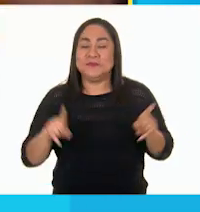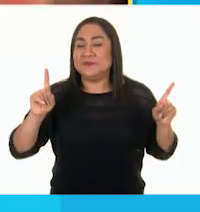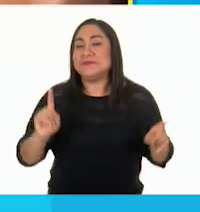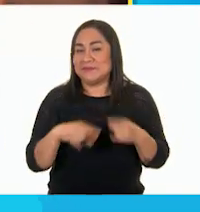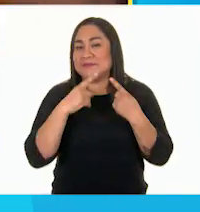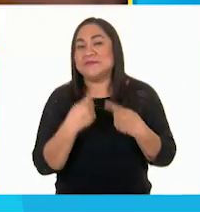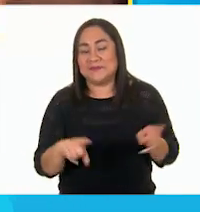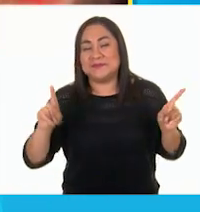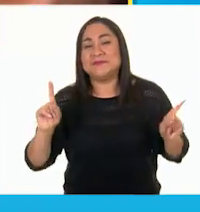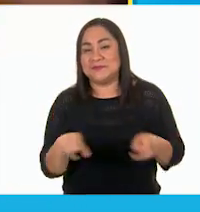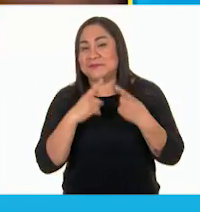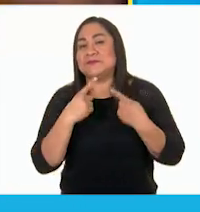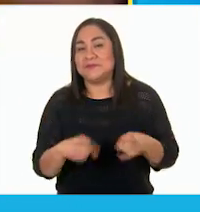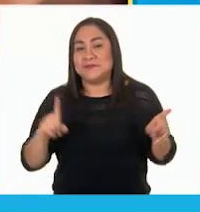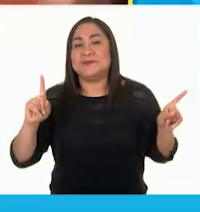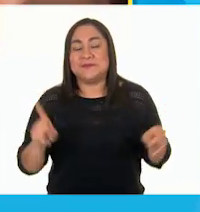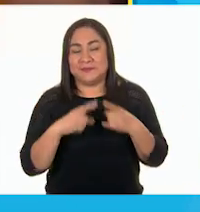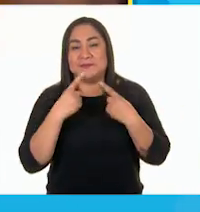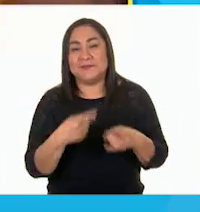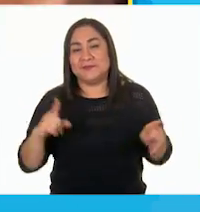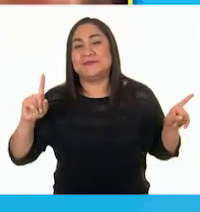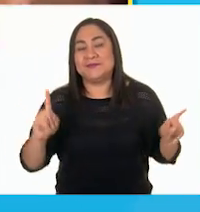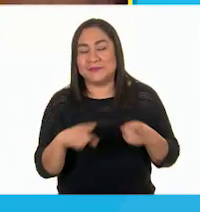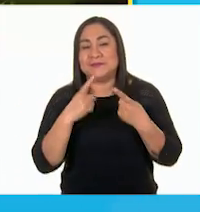-trop-trop-trop-trop!